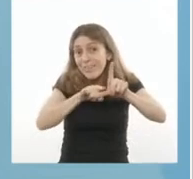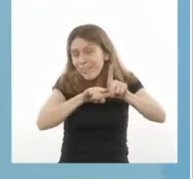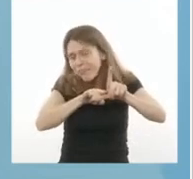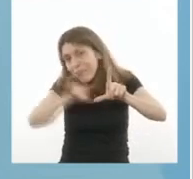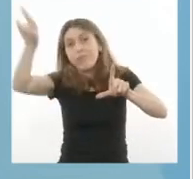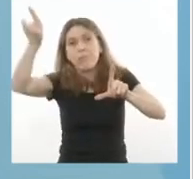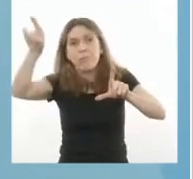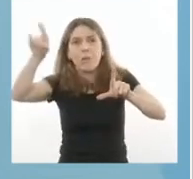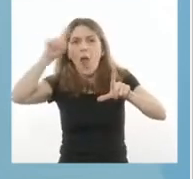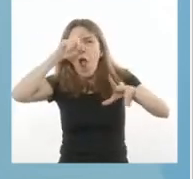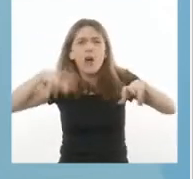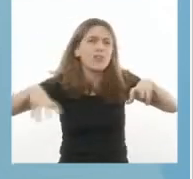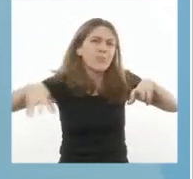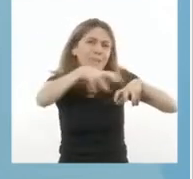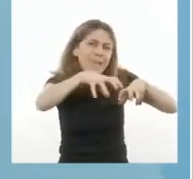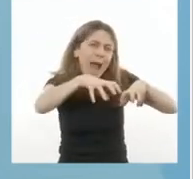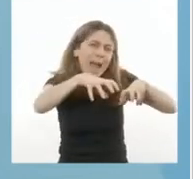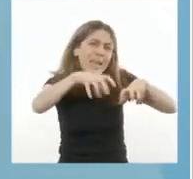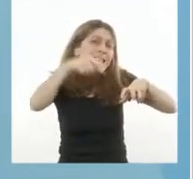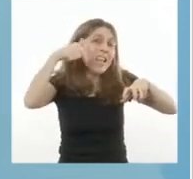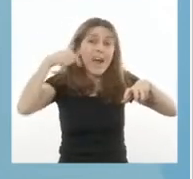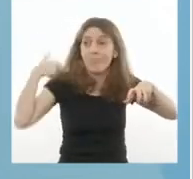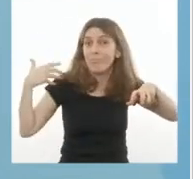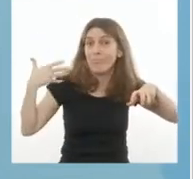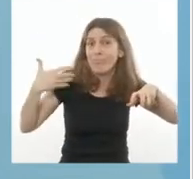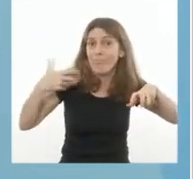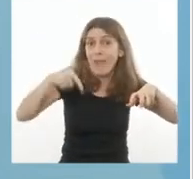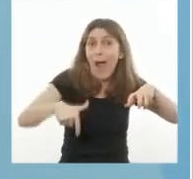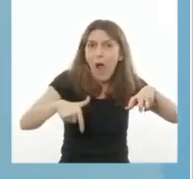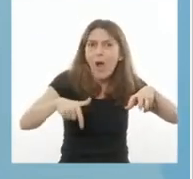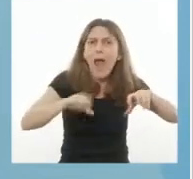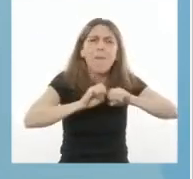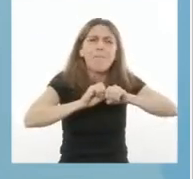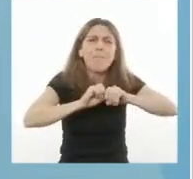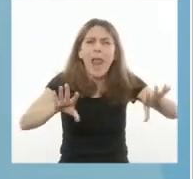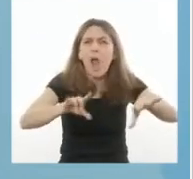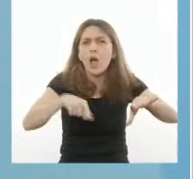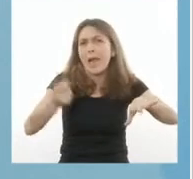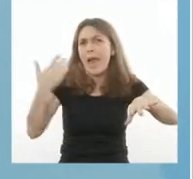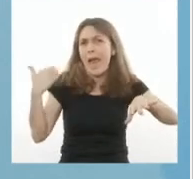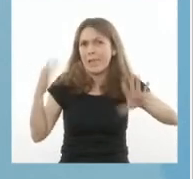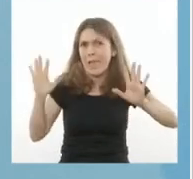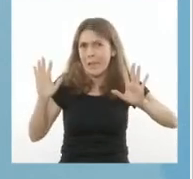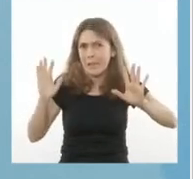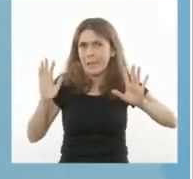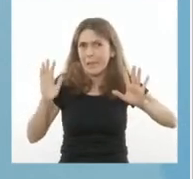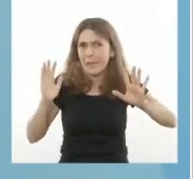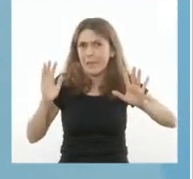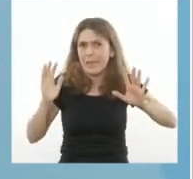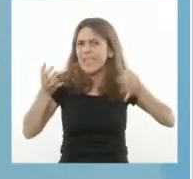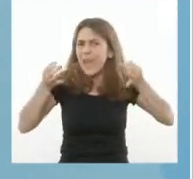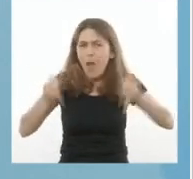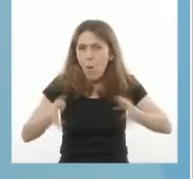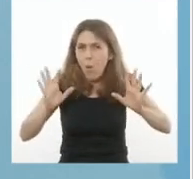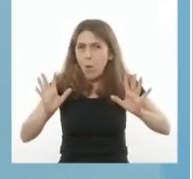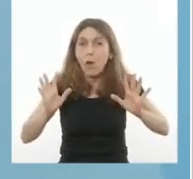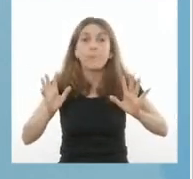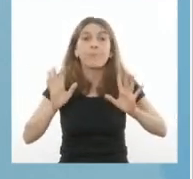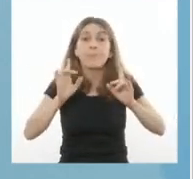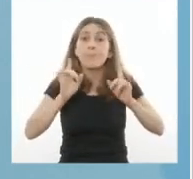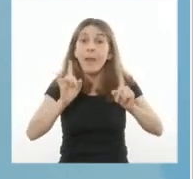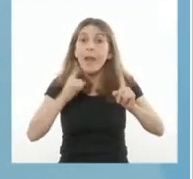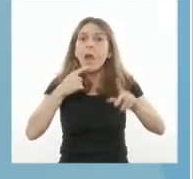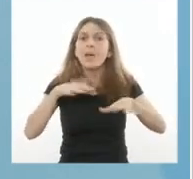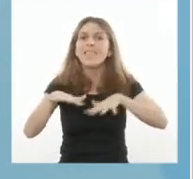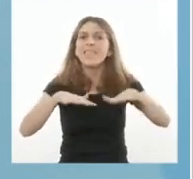estaría hoy mucho más complicado de lo que lo está. Pero la situación